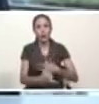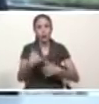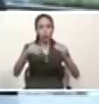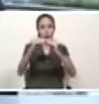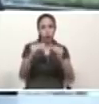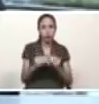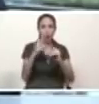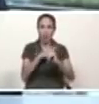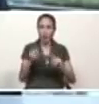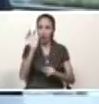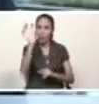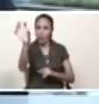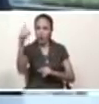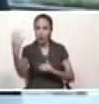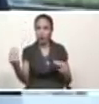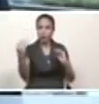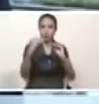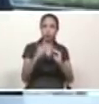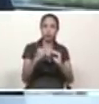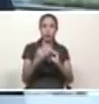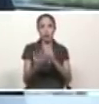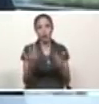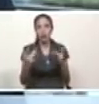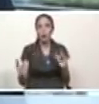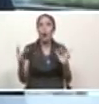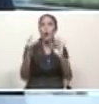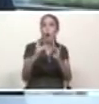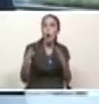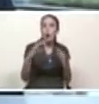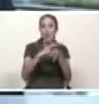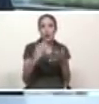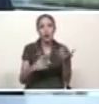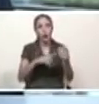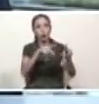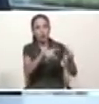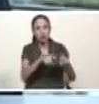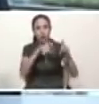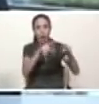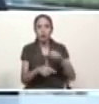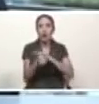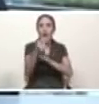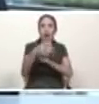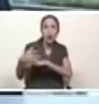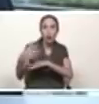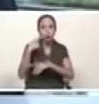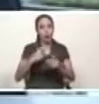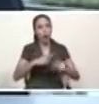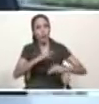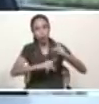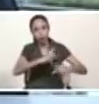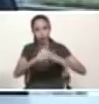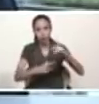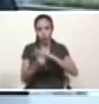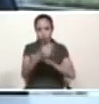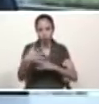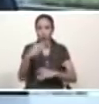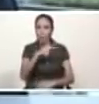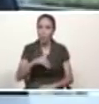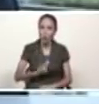de cooperación internacional entre venezuela y vietnam de producción de semillas de arroz para que ustedes vean que si se puede